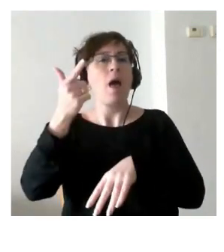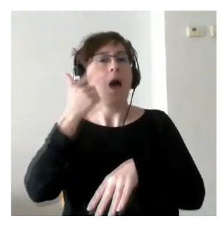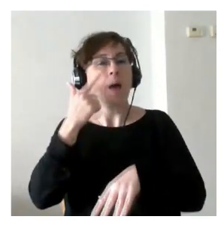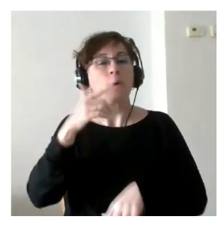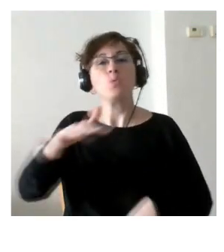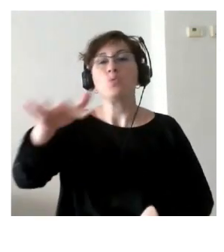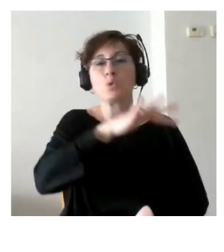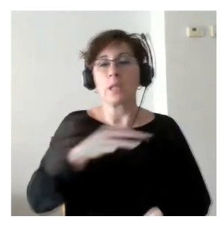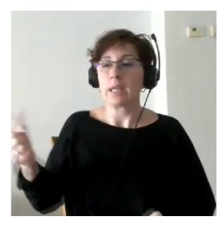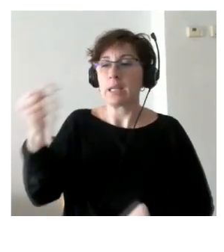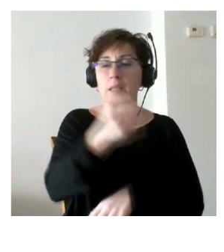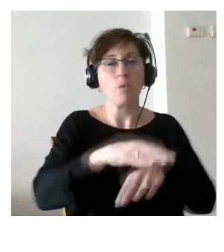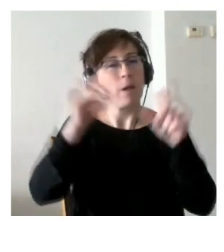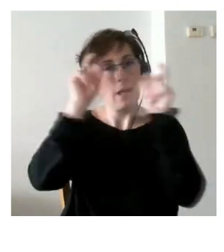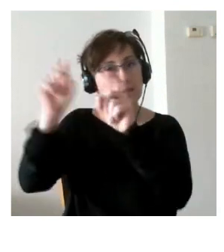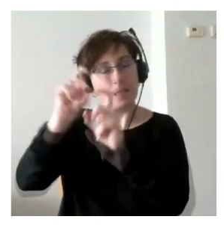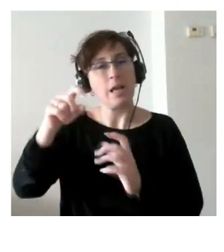enseñar a leer y escribir